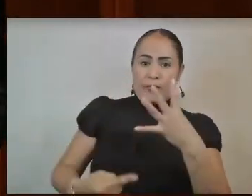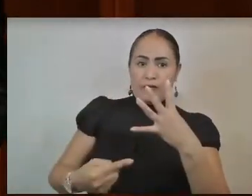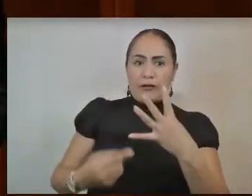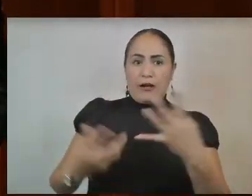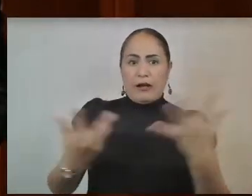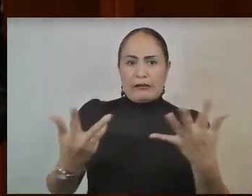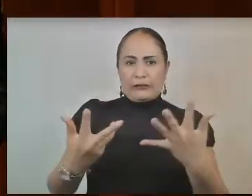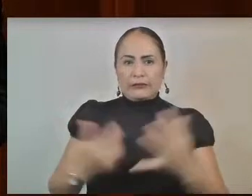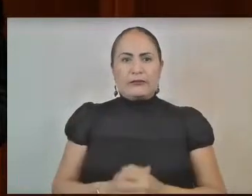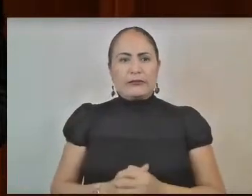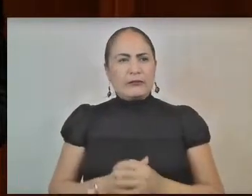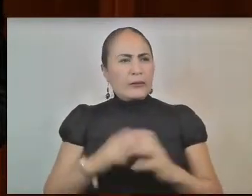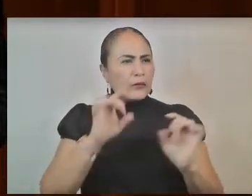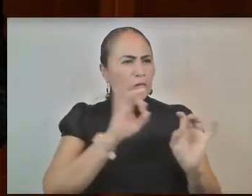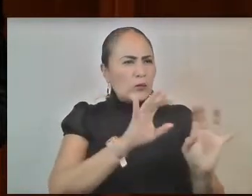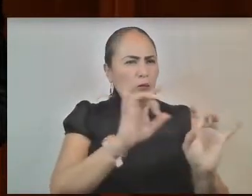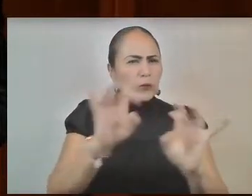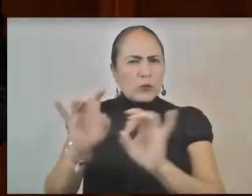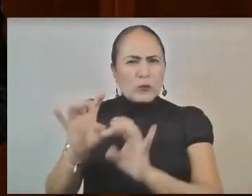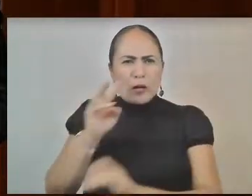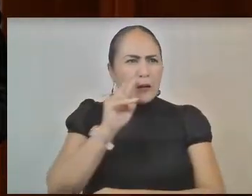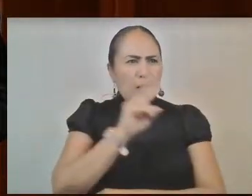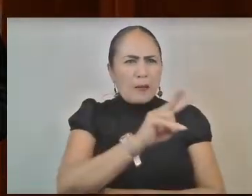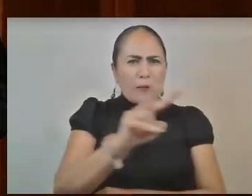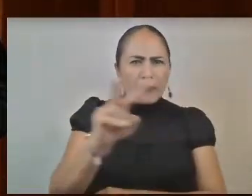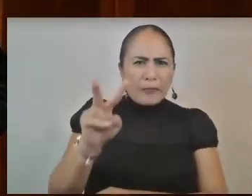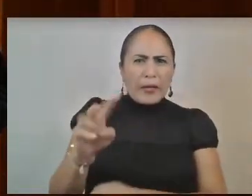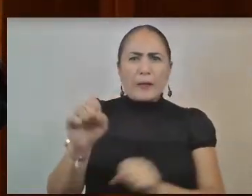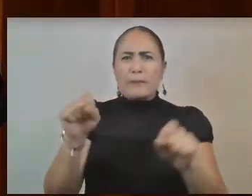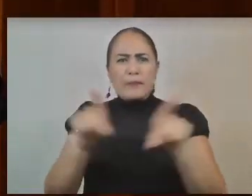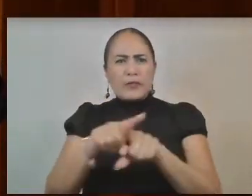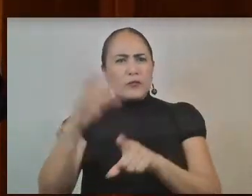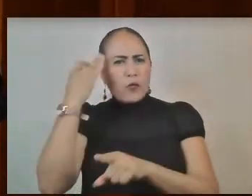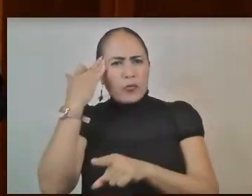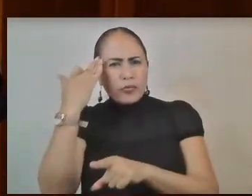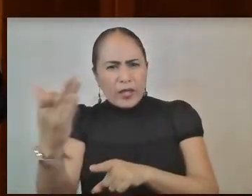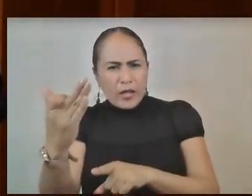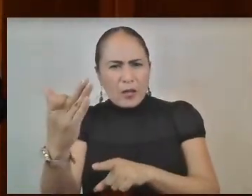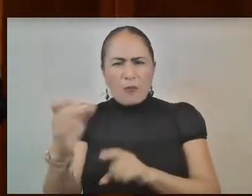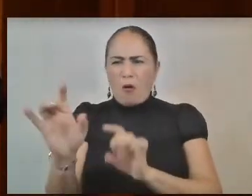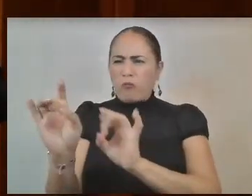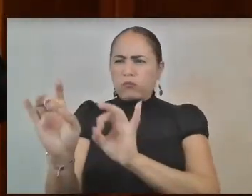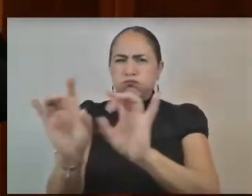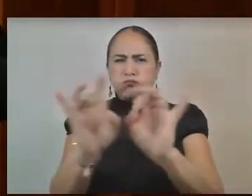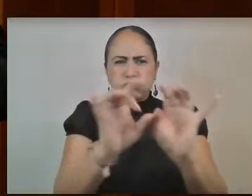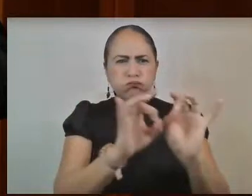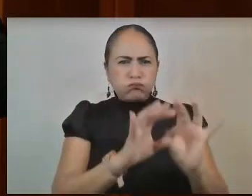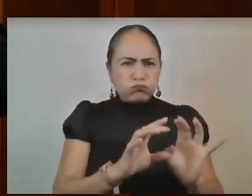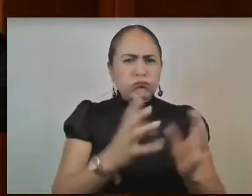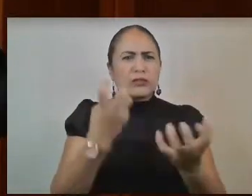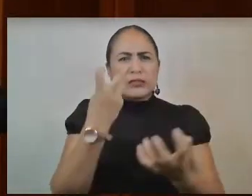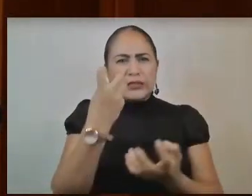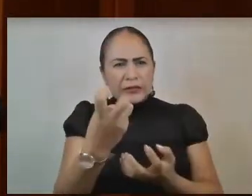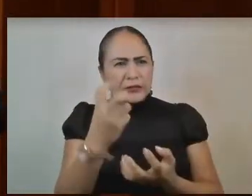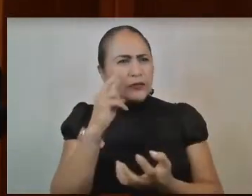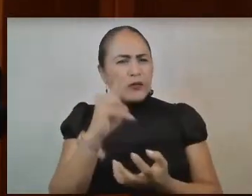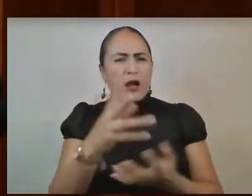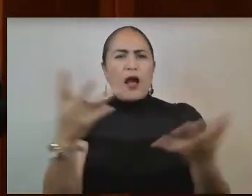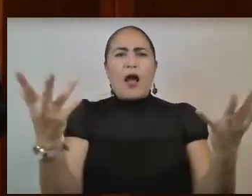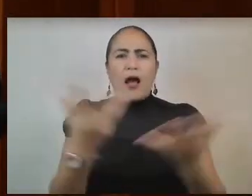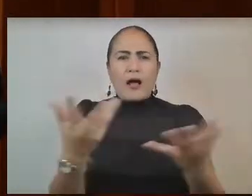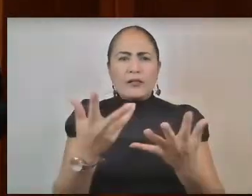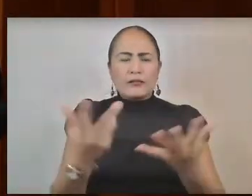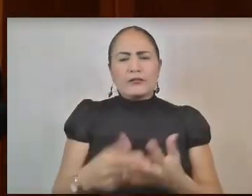adecuada los acontecimientos, los tiempos y las circunstancias en las que se tienen que desarrollar estas